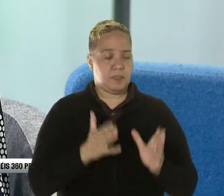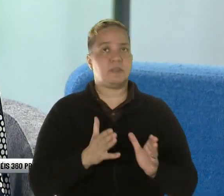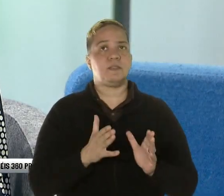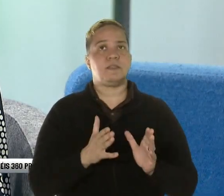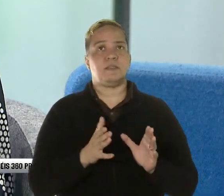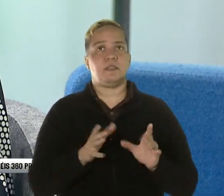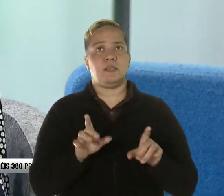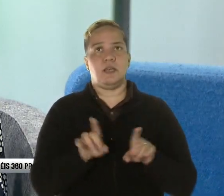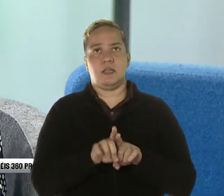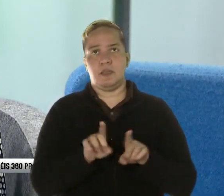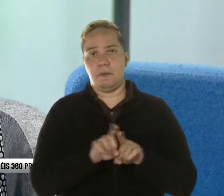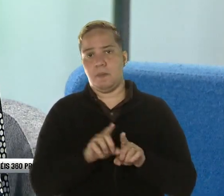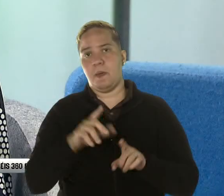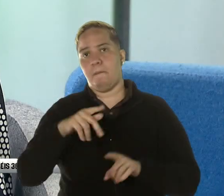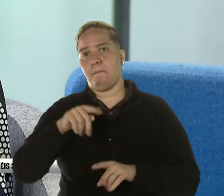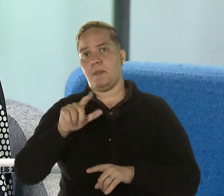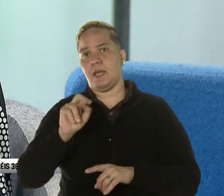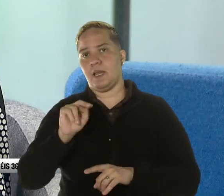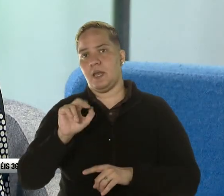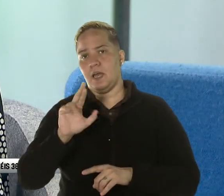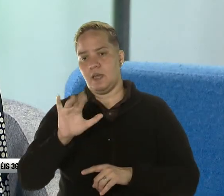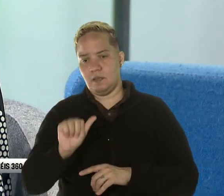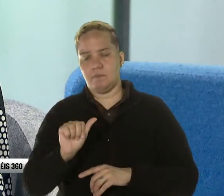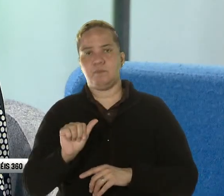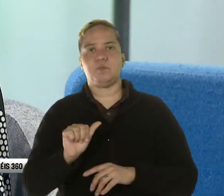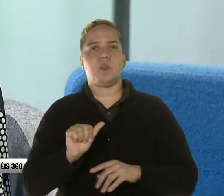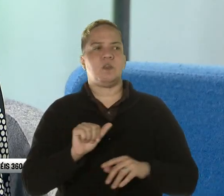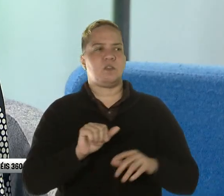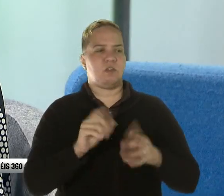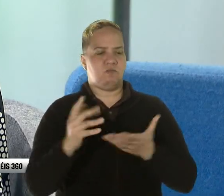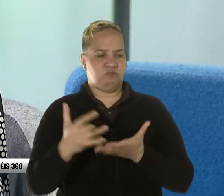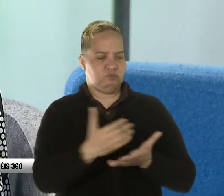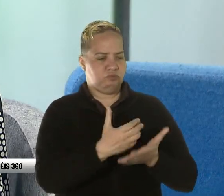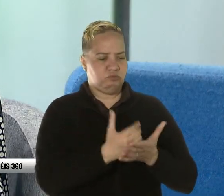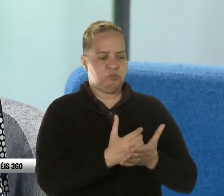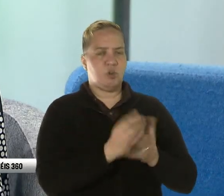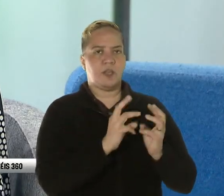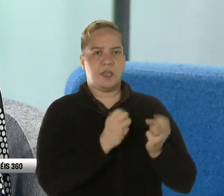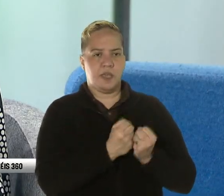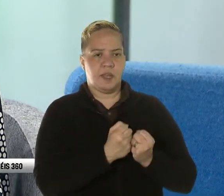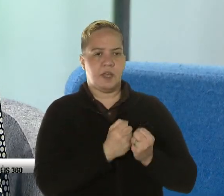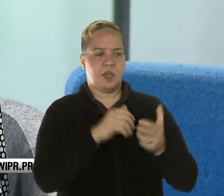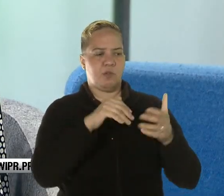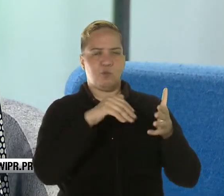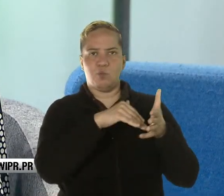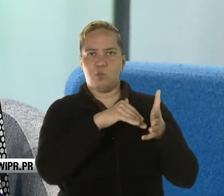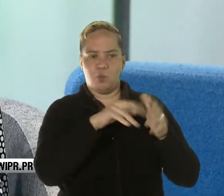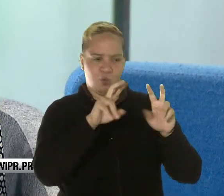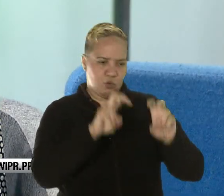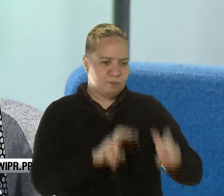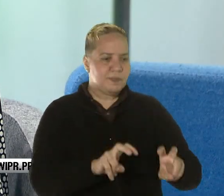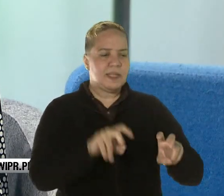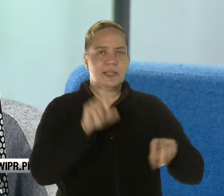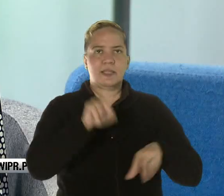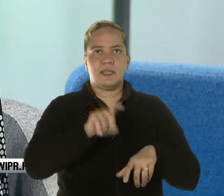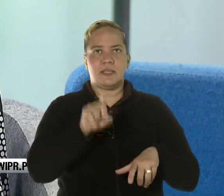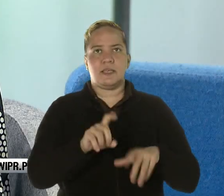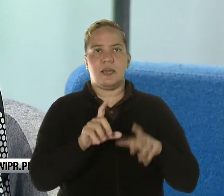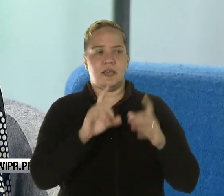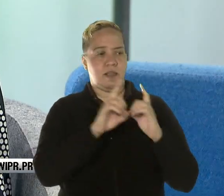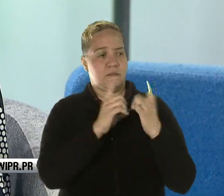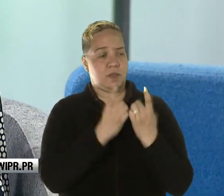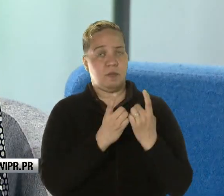da una plenaria. Los talleres fueron escogidos a través de un estudio de necesidades que se realiza todos los años en el Departamento de